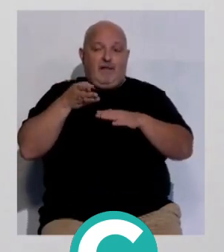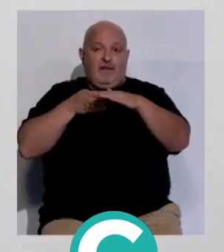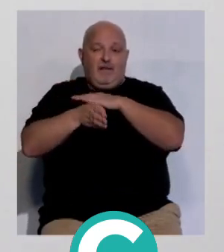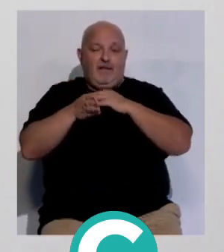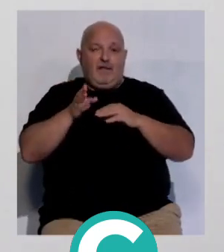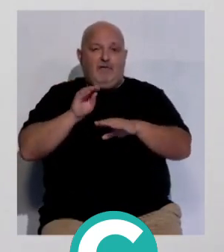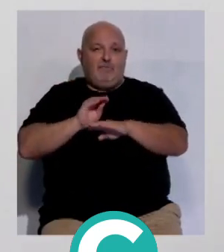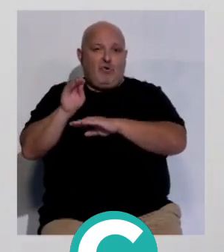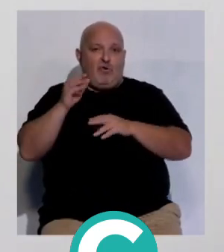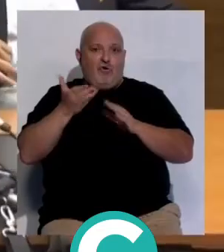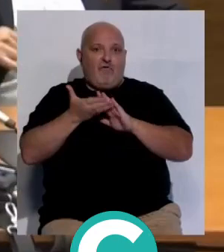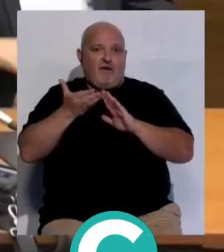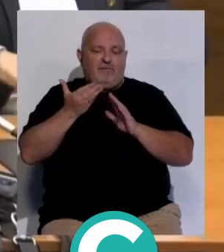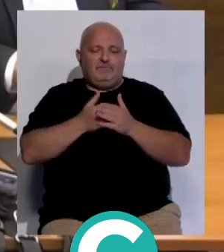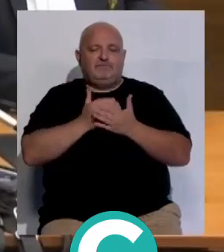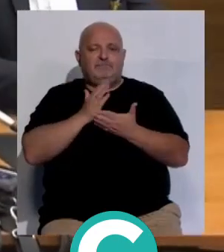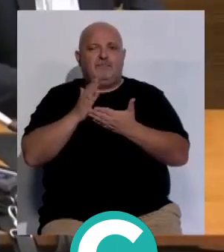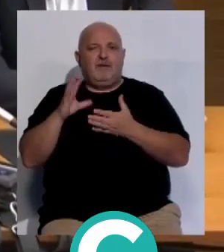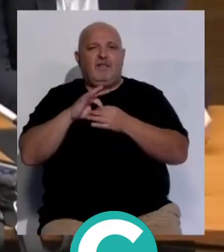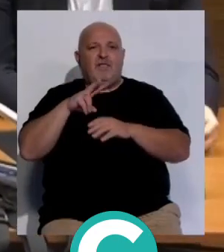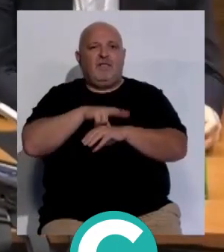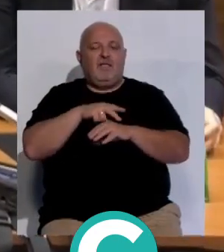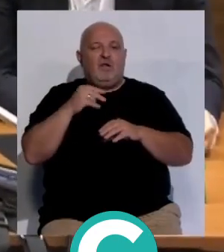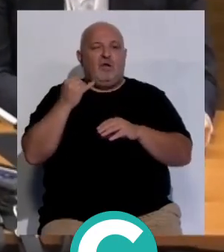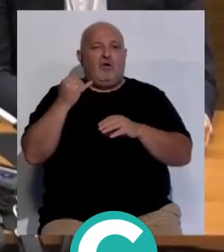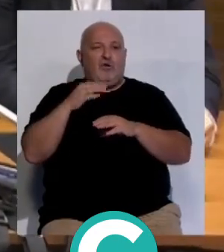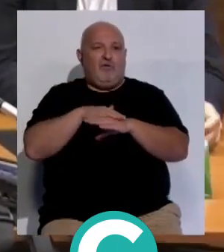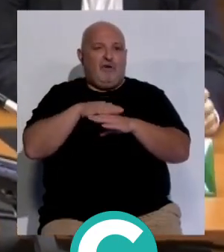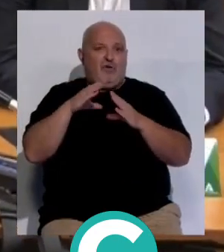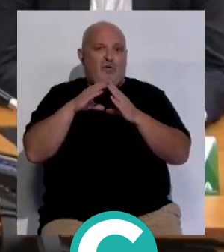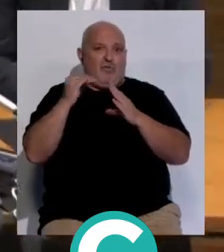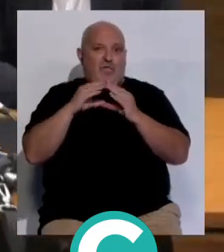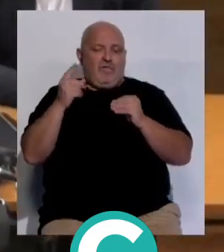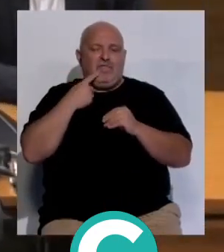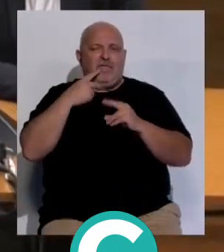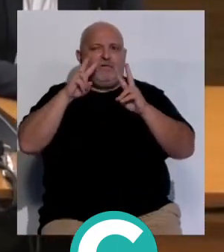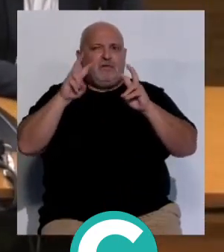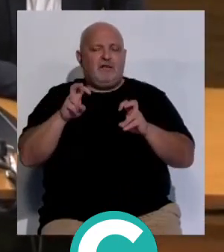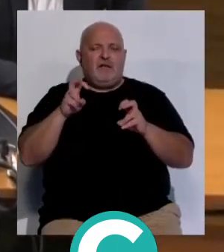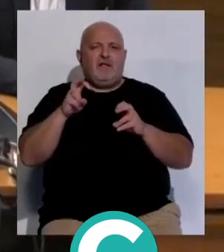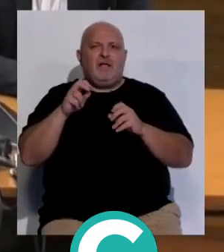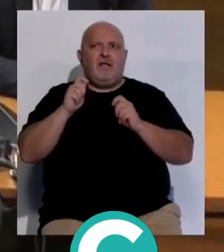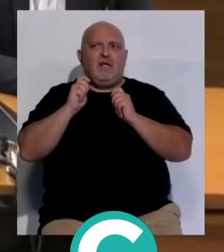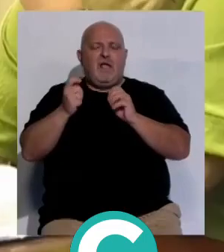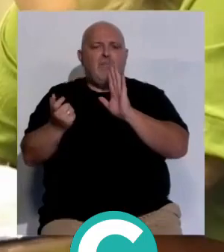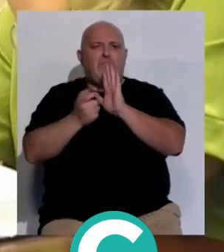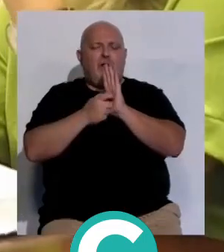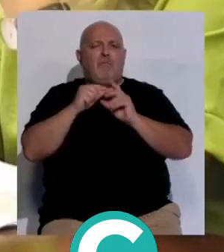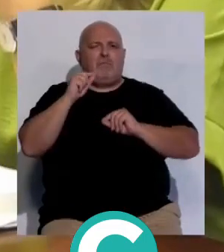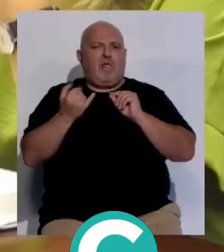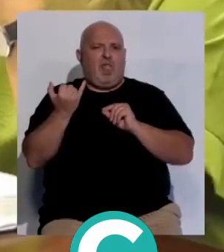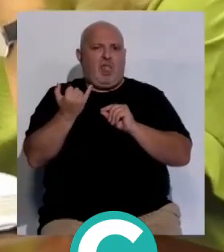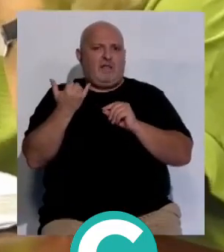a financiar la obra ¿no? por su parte la delegada de la Junta en Cádiz Mercedes Colombo insistía en la asignación existente en los